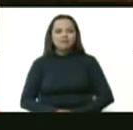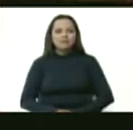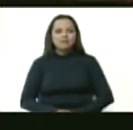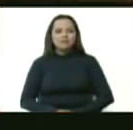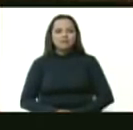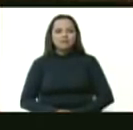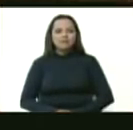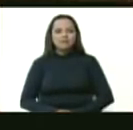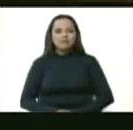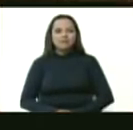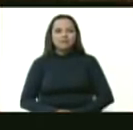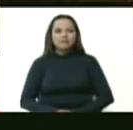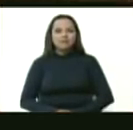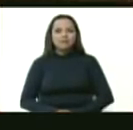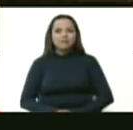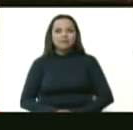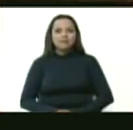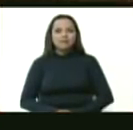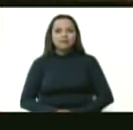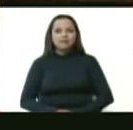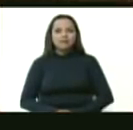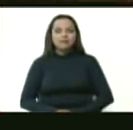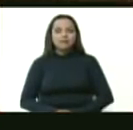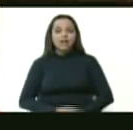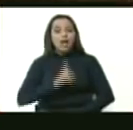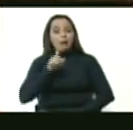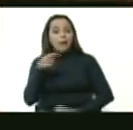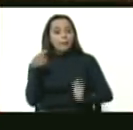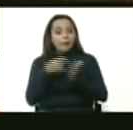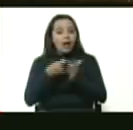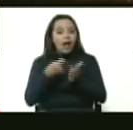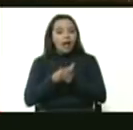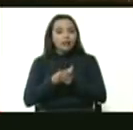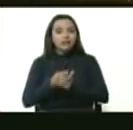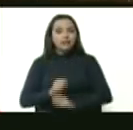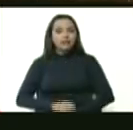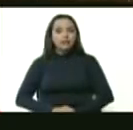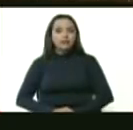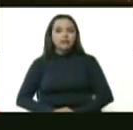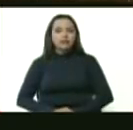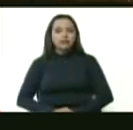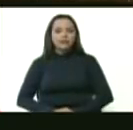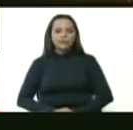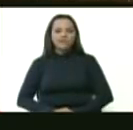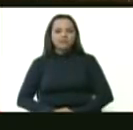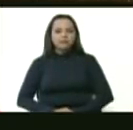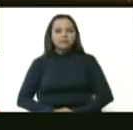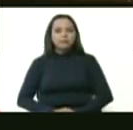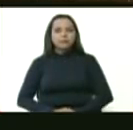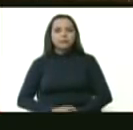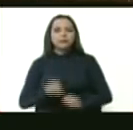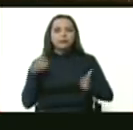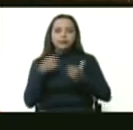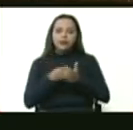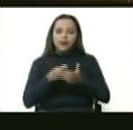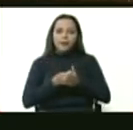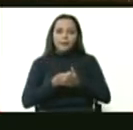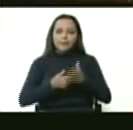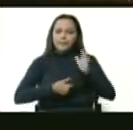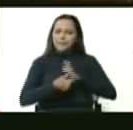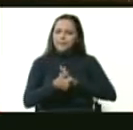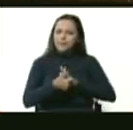directo y a precios como podrían llamarse a precios absolutamente